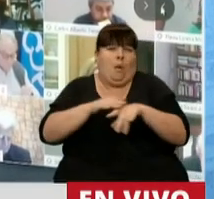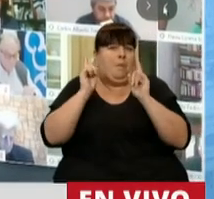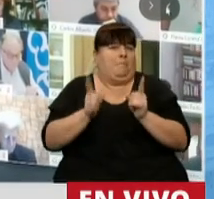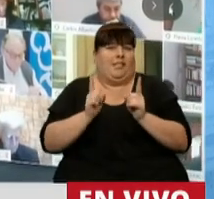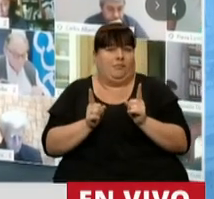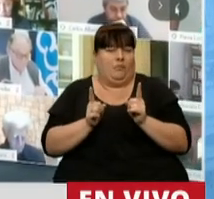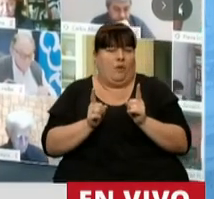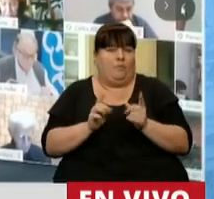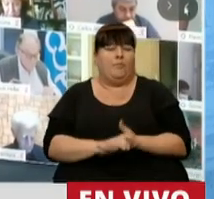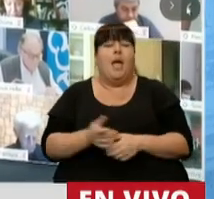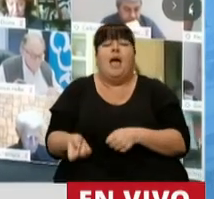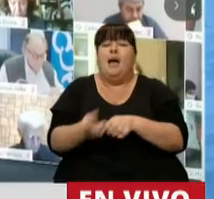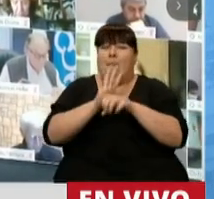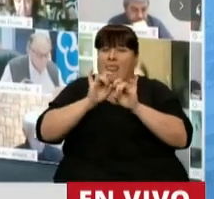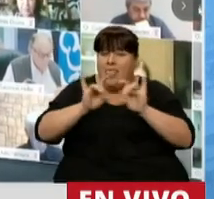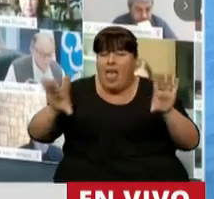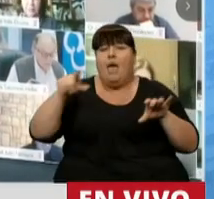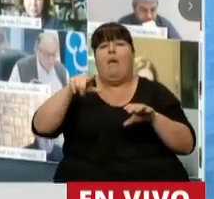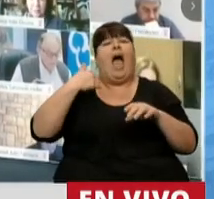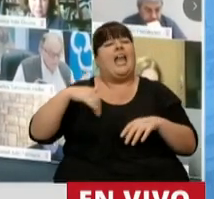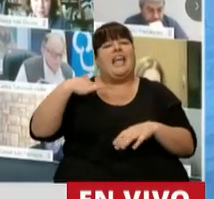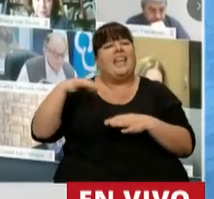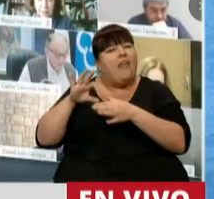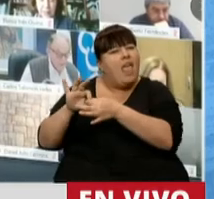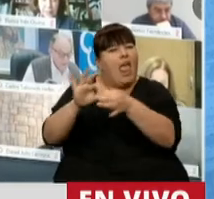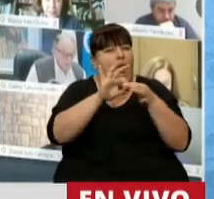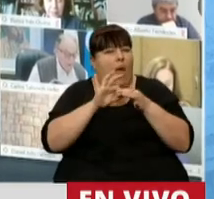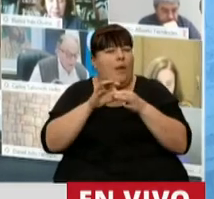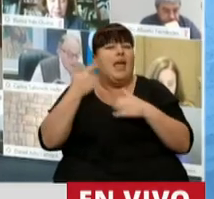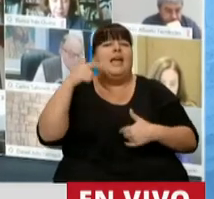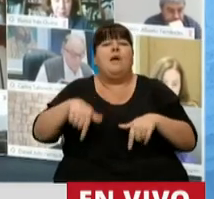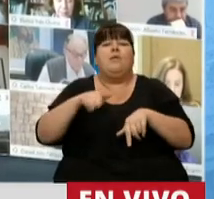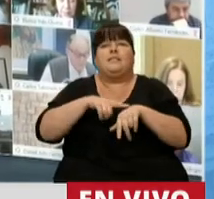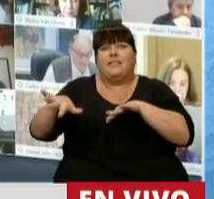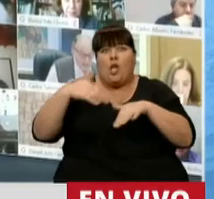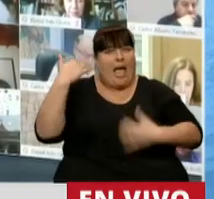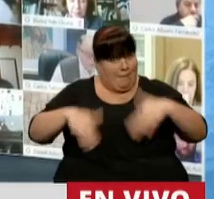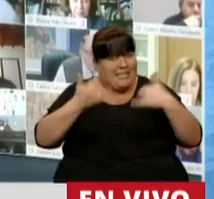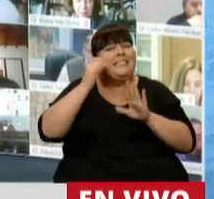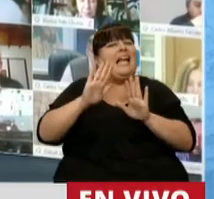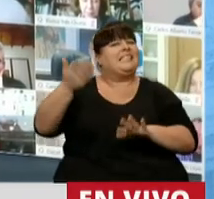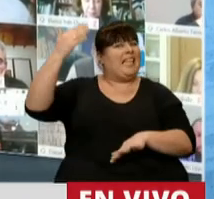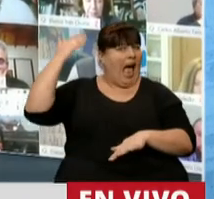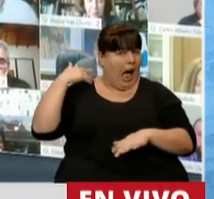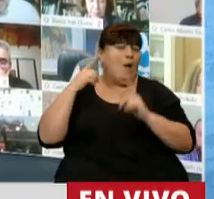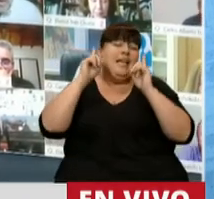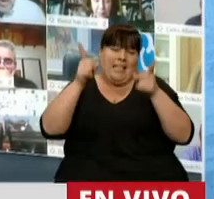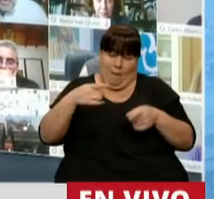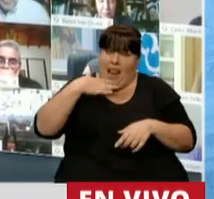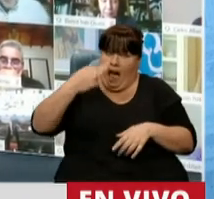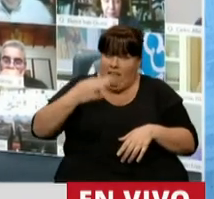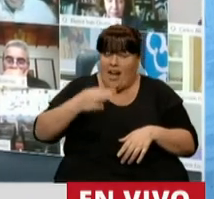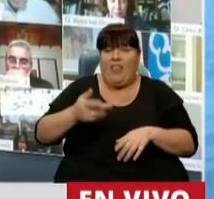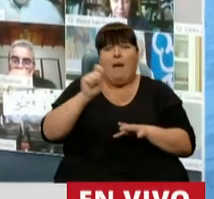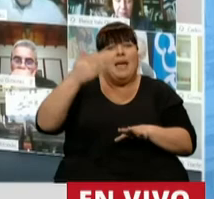desastre. Una pandemia que en la Argentina debe unirse a la situación de emergencia que ya veníamos viviendo, porque también es cierto